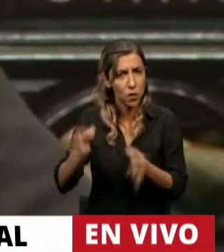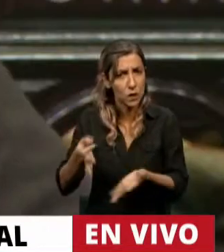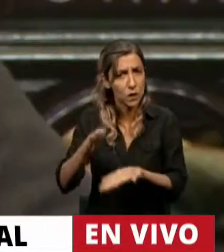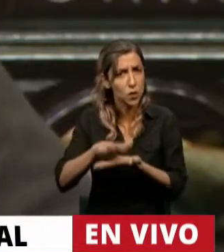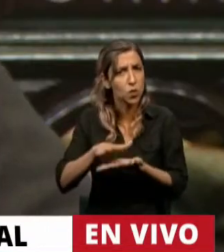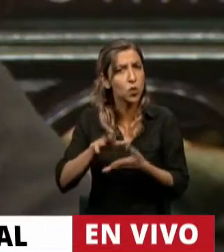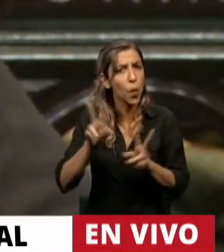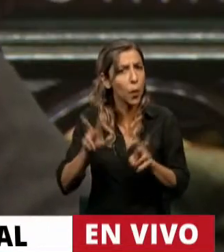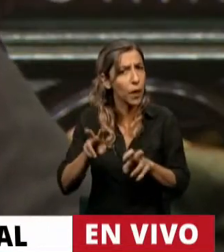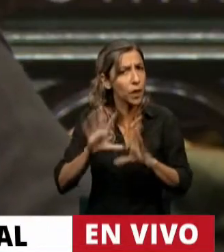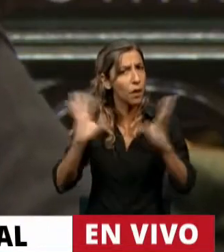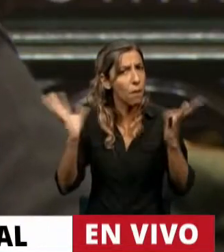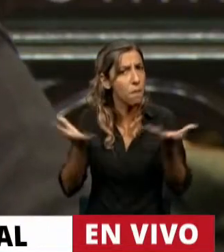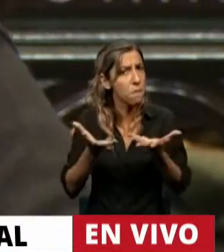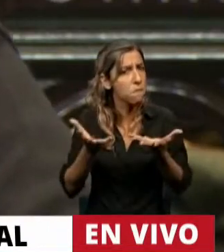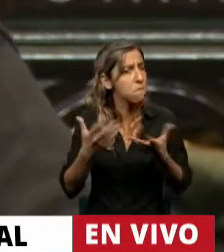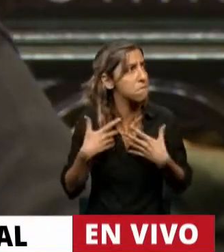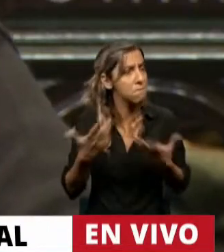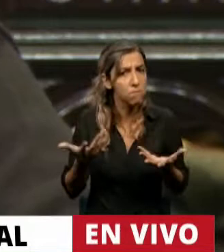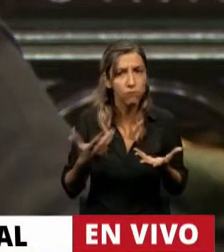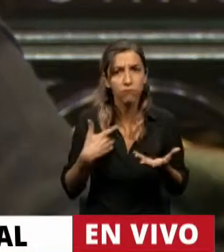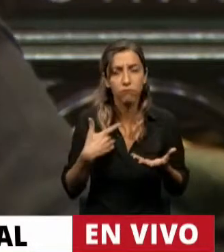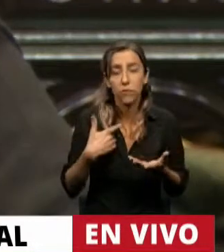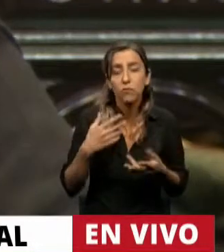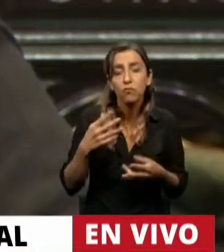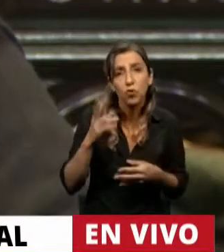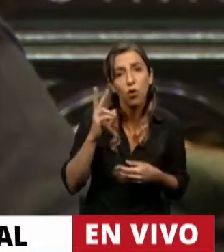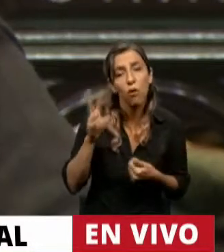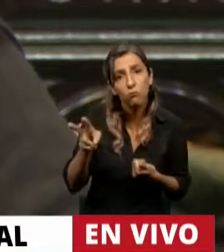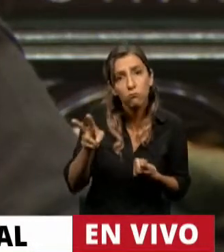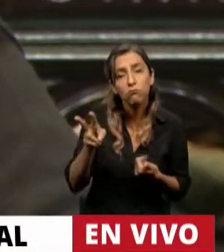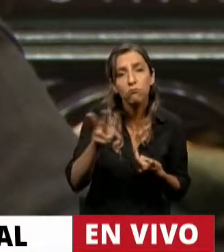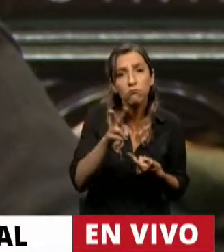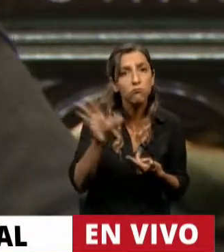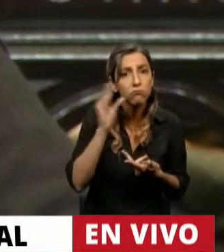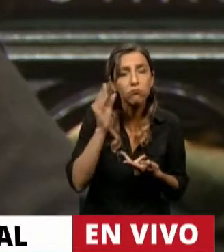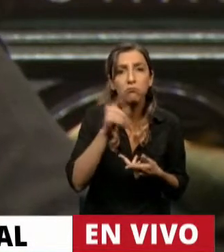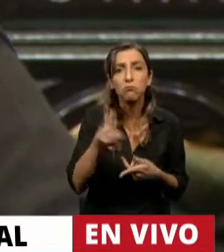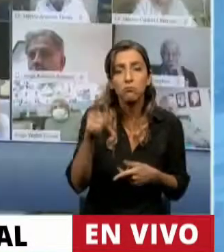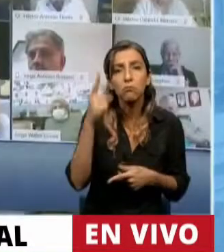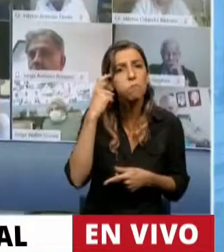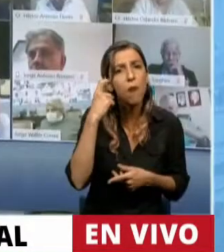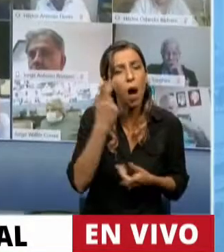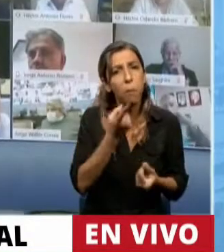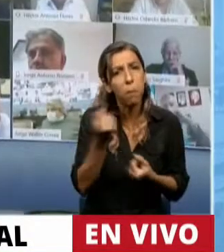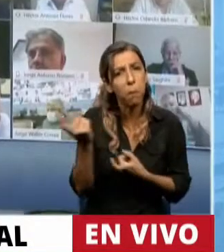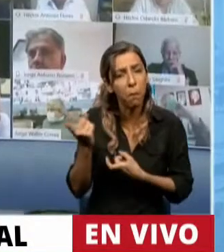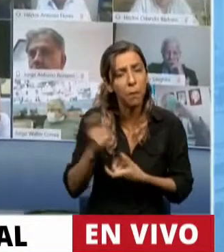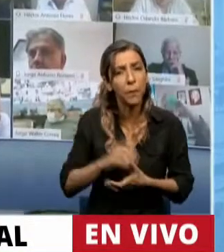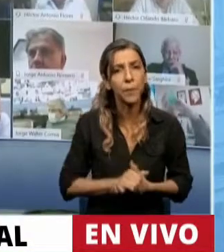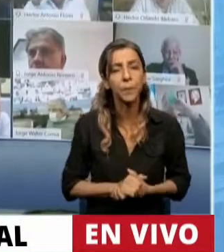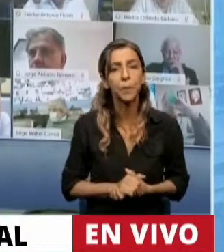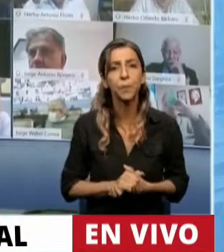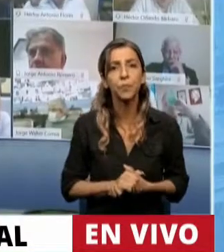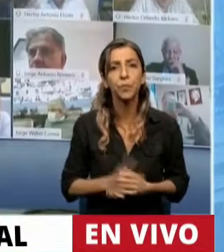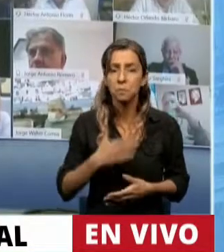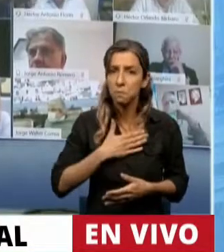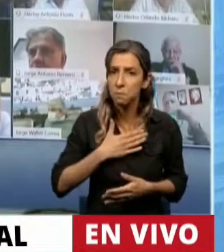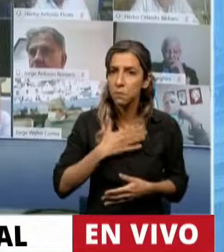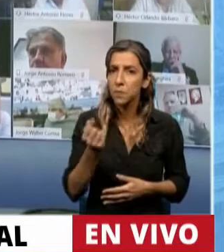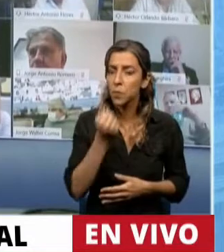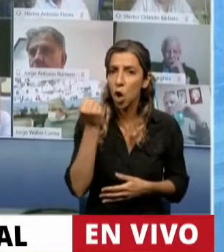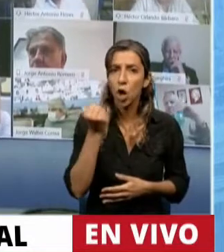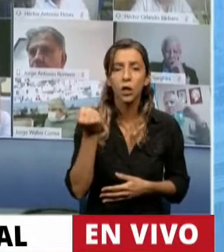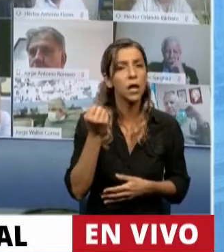en este caso uno trata siempre de aprender creo mucho en la militancia creo mucho en la militancia política